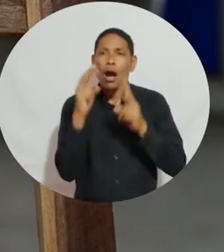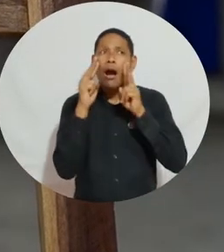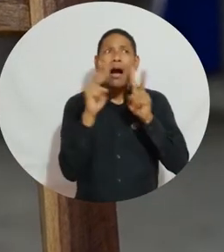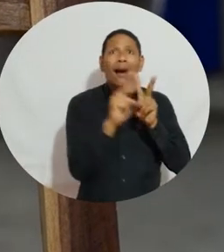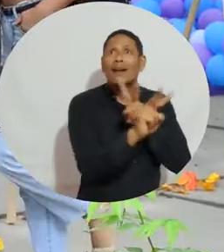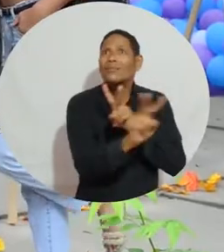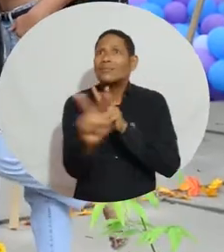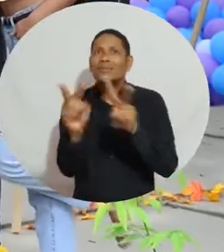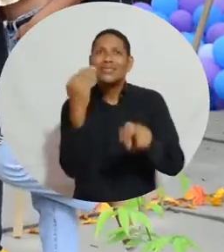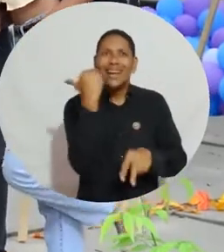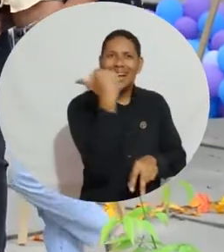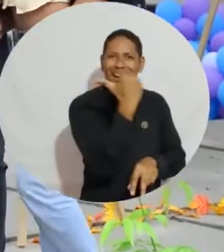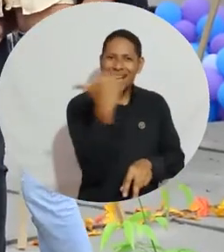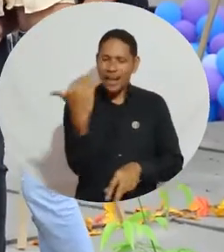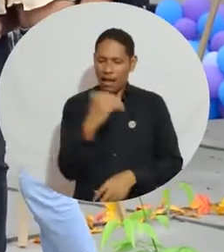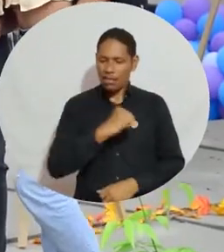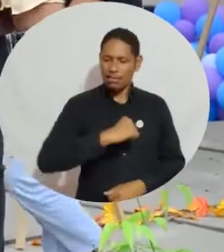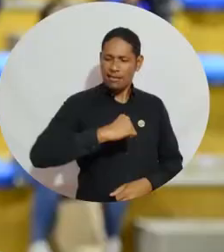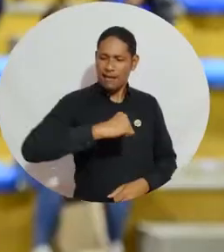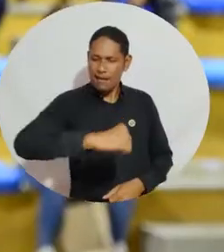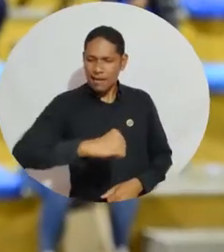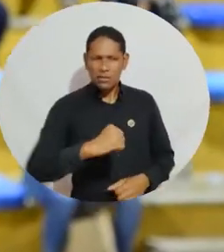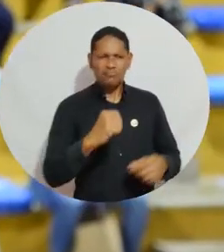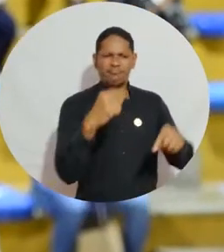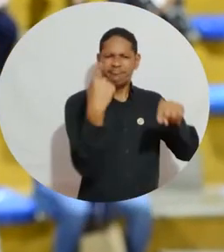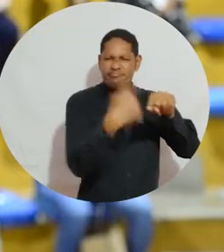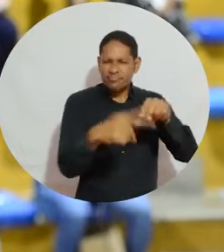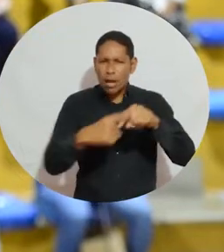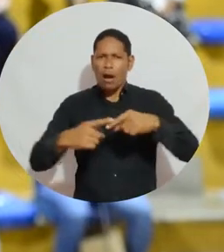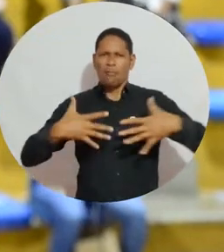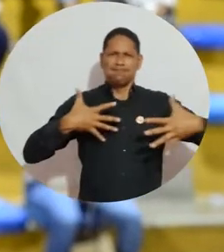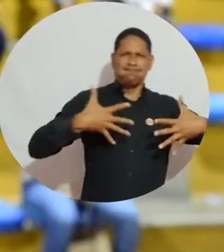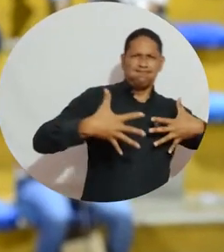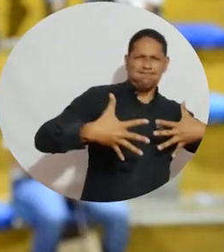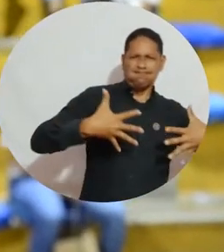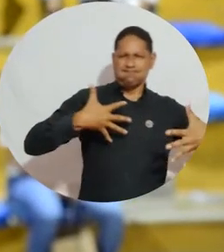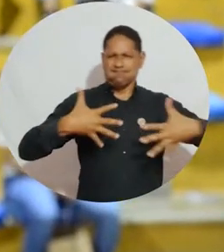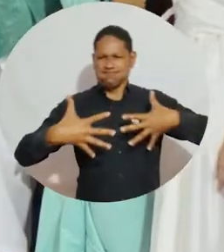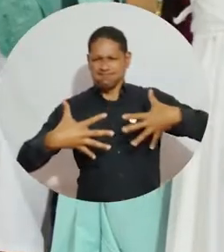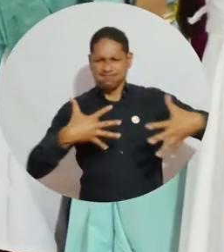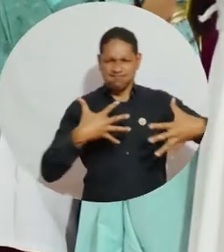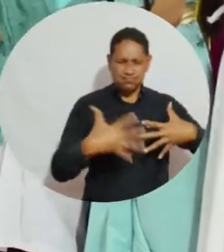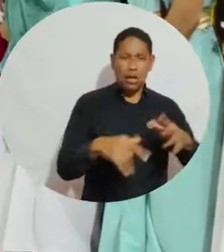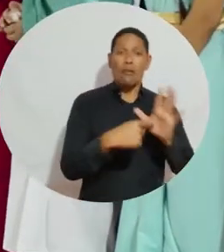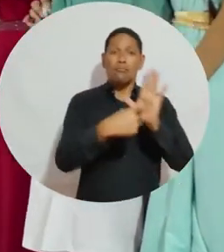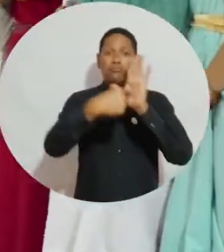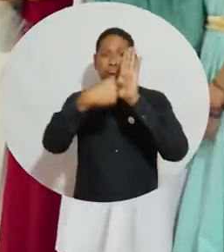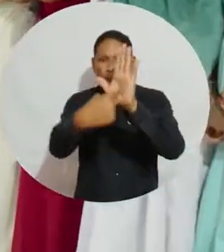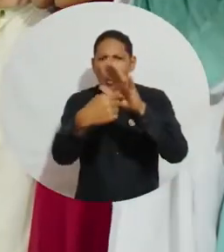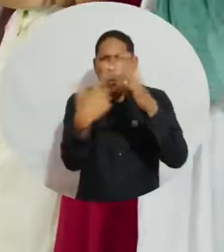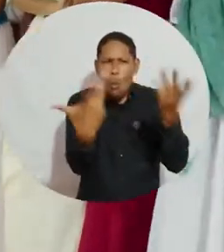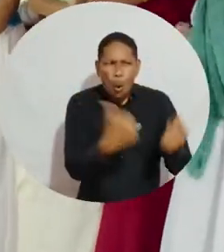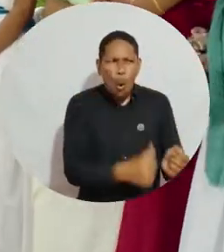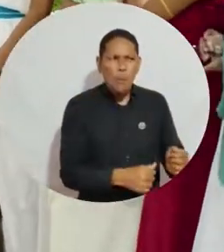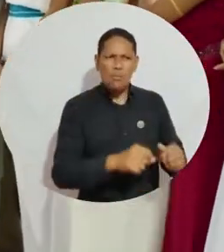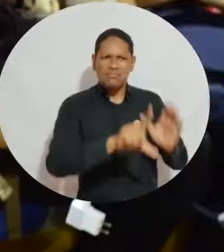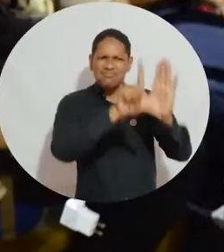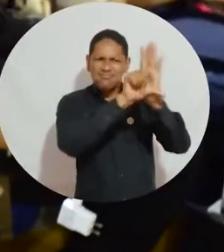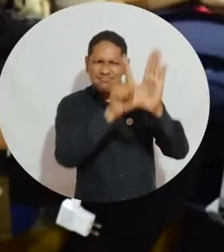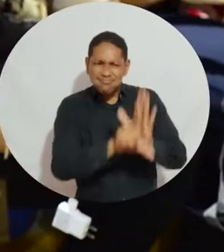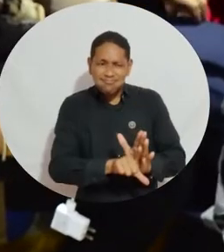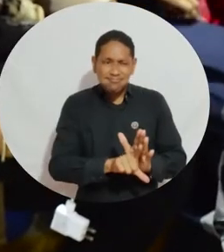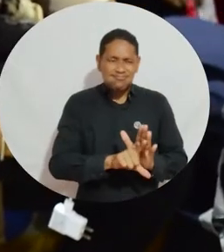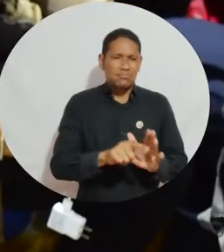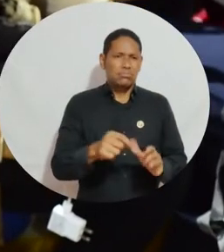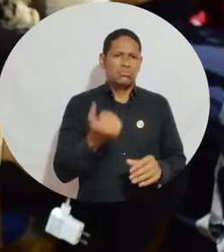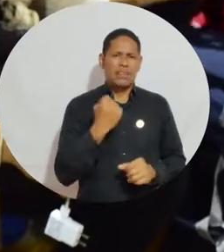culturales como el Museo de la Mujer y el Derecho, un performance de juicio romano en el que los estudiantes mostraron el ejercicio